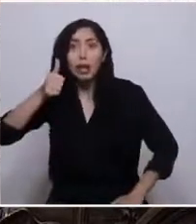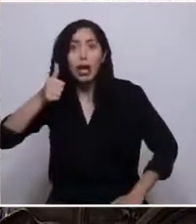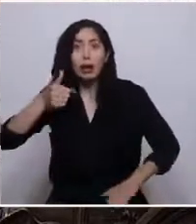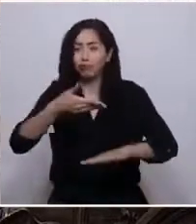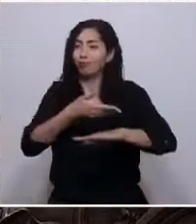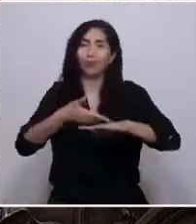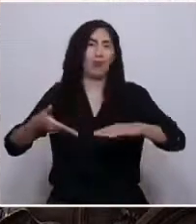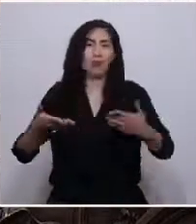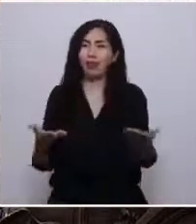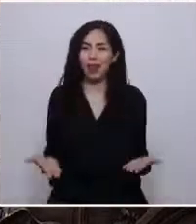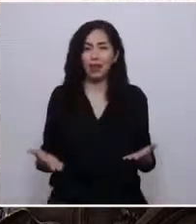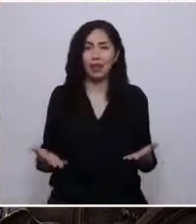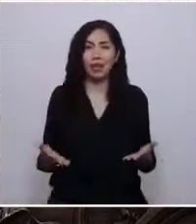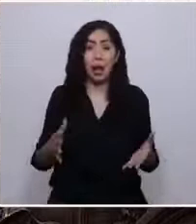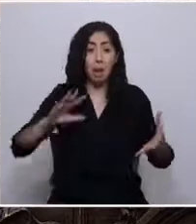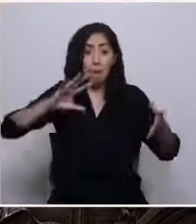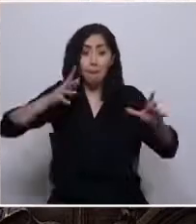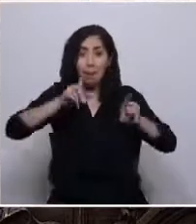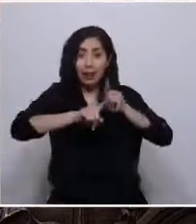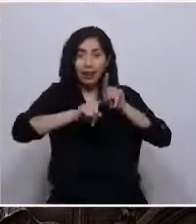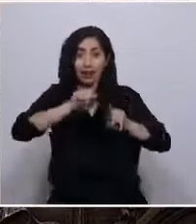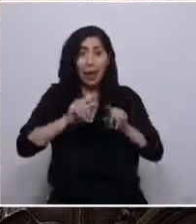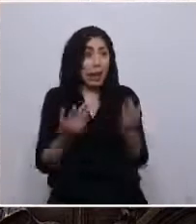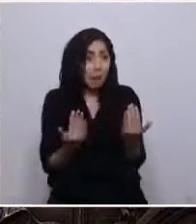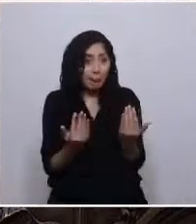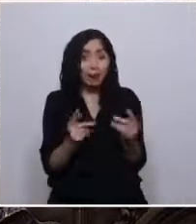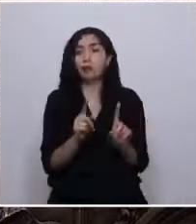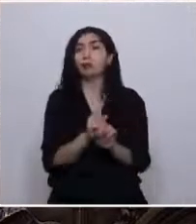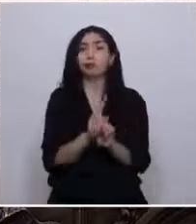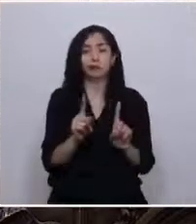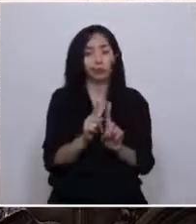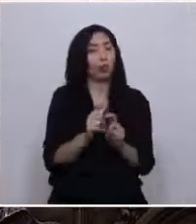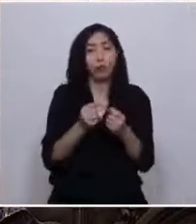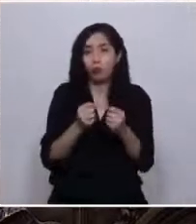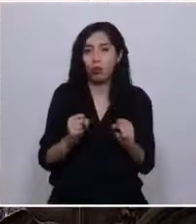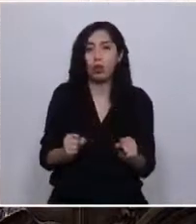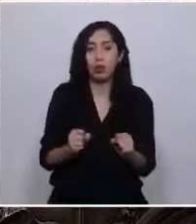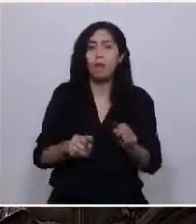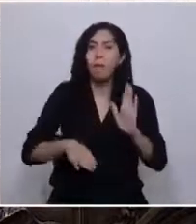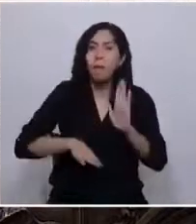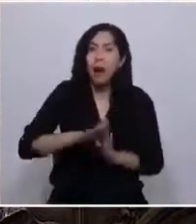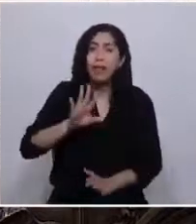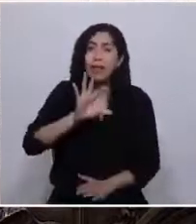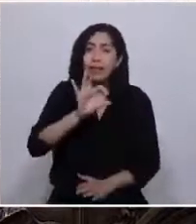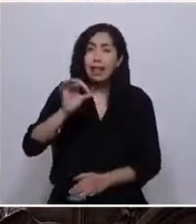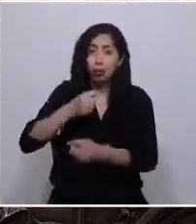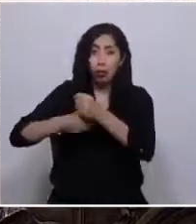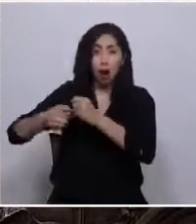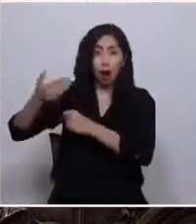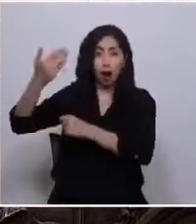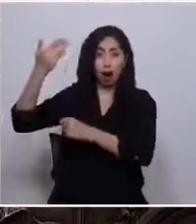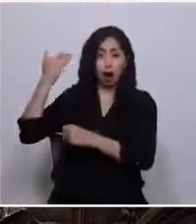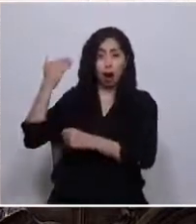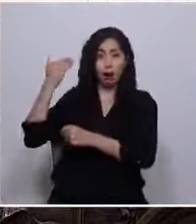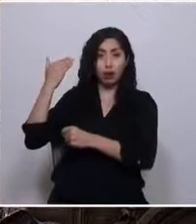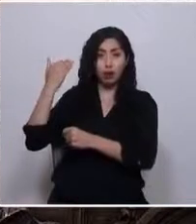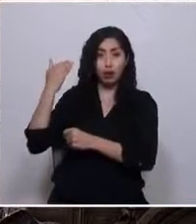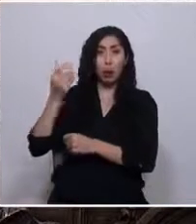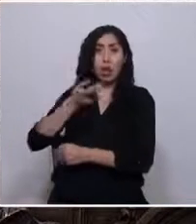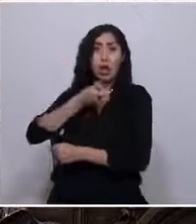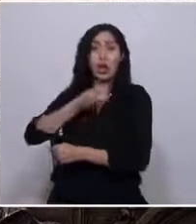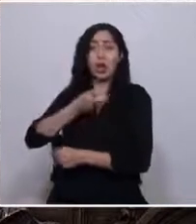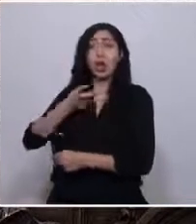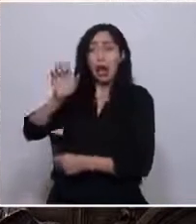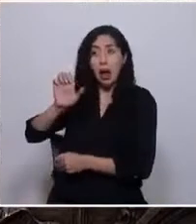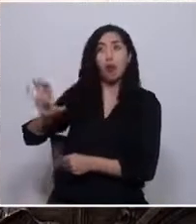El planeta no puede esperar, la humanidad no puede esperar. Hace más de 500 años la expansión de los capitales europeos nos